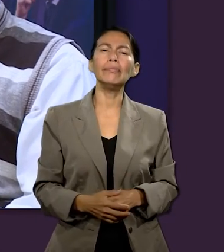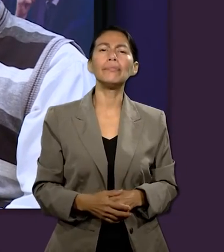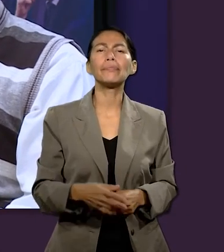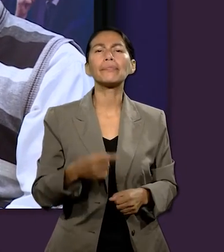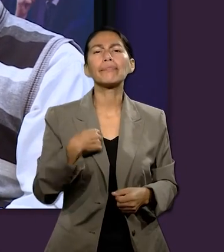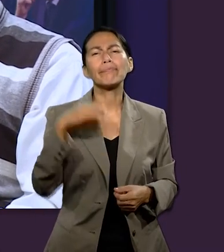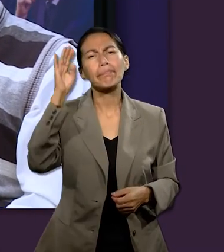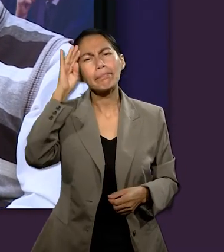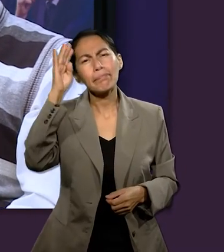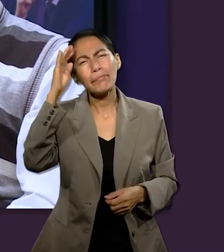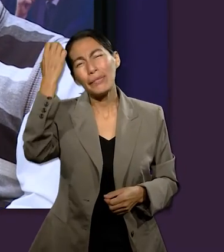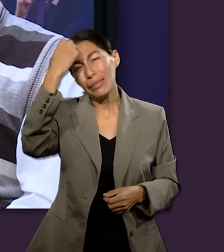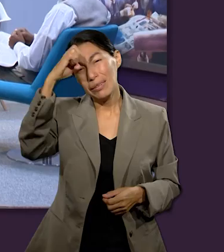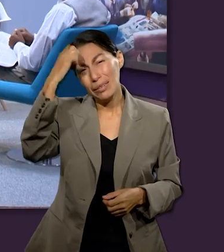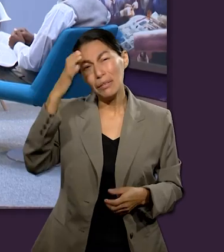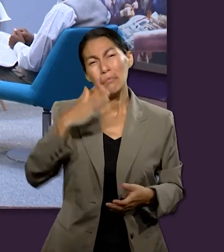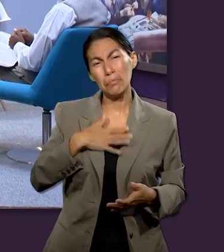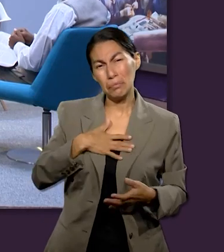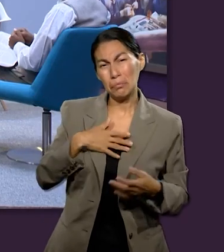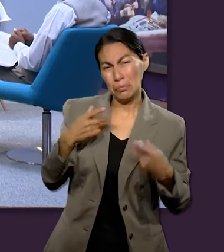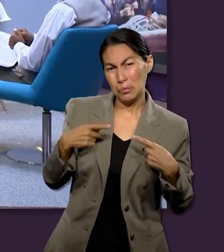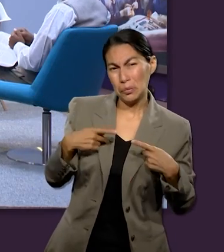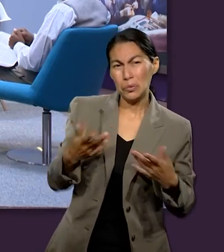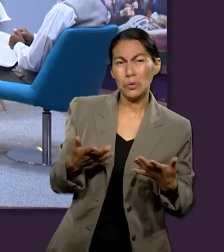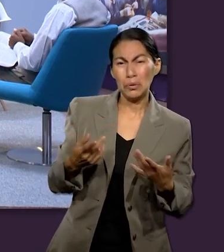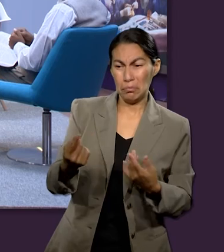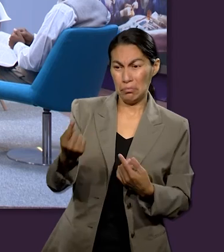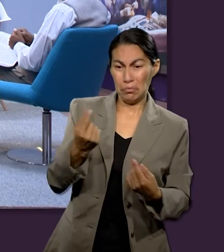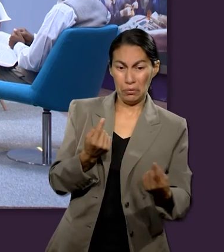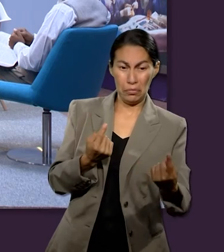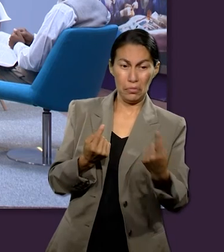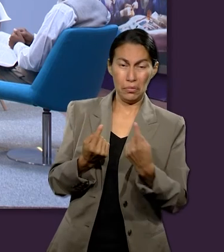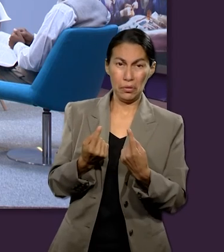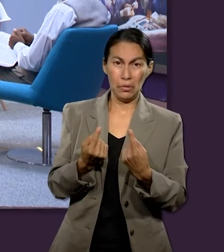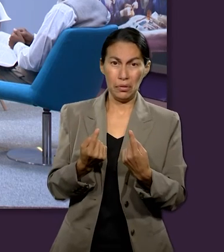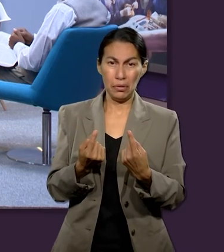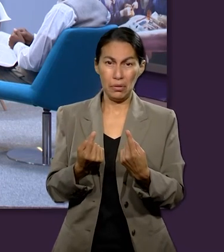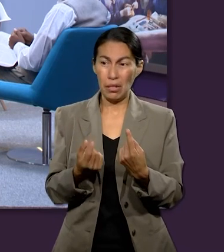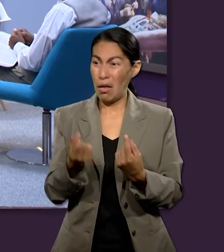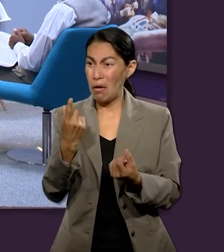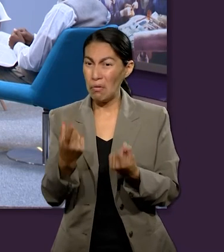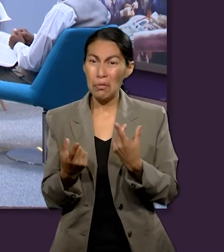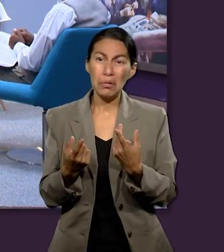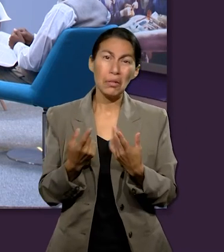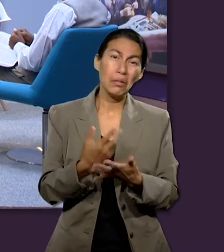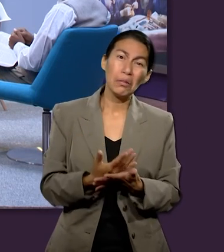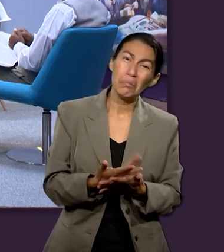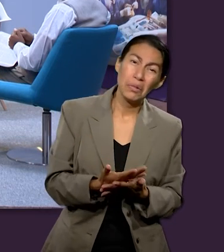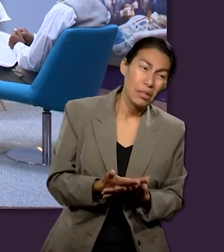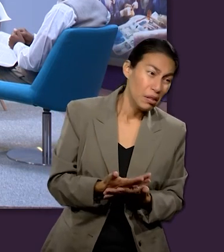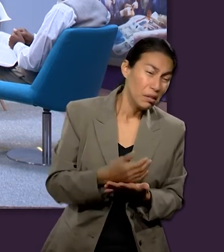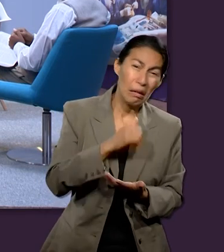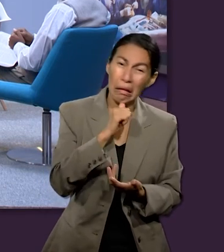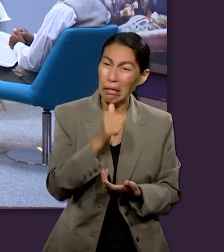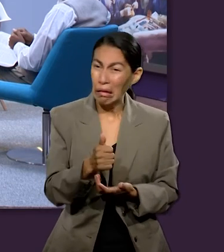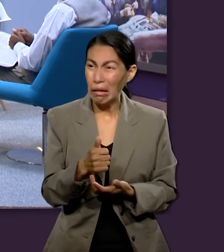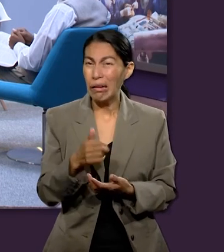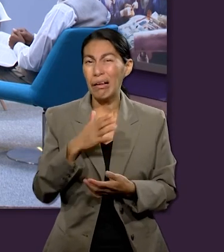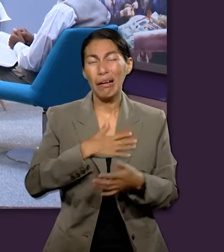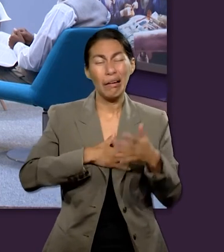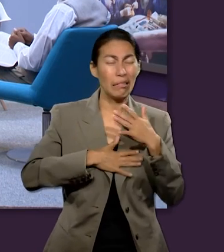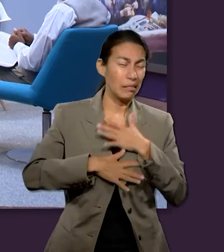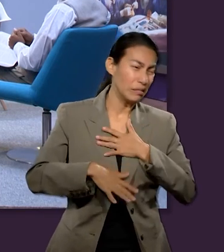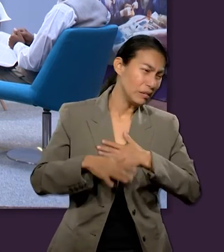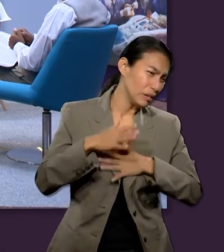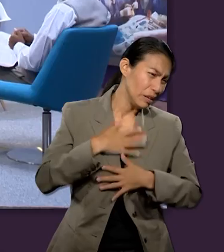Estaba pensando en las experiencias que he tenido a través de mis pacientes y cuando encuentras personas de pronto